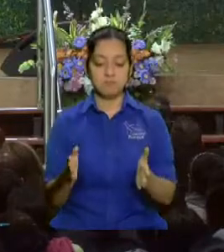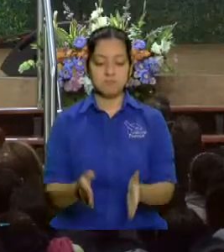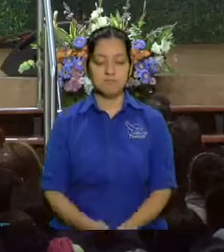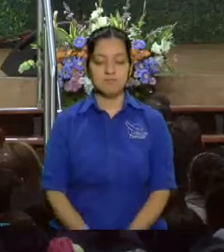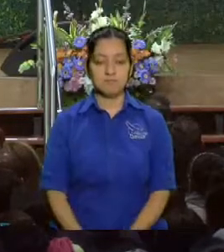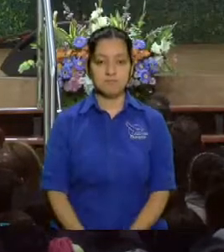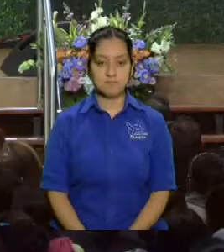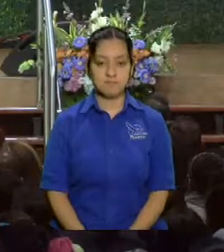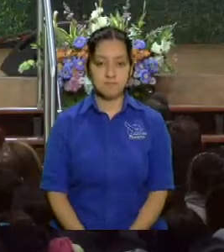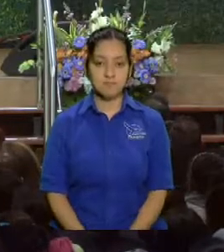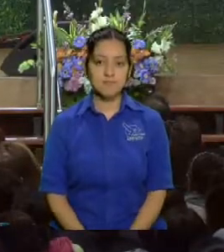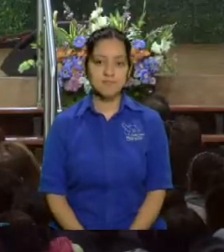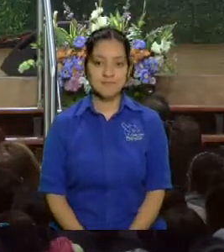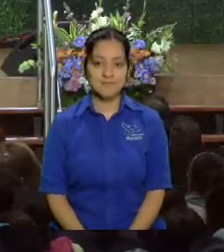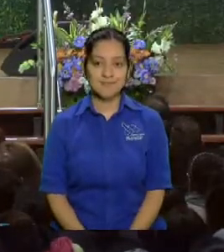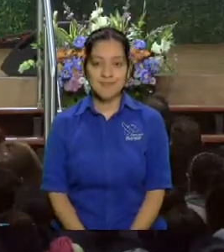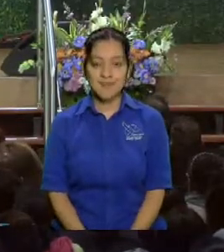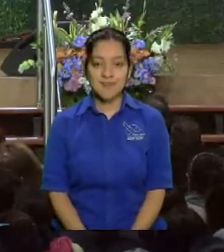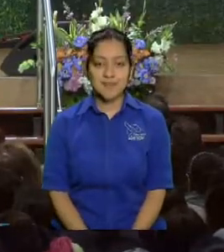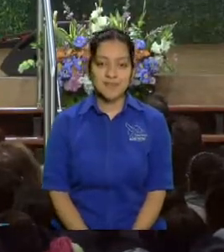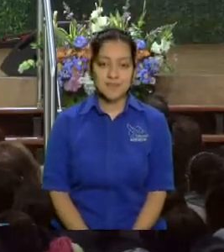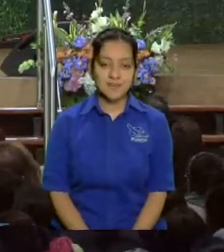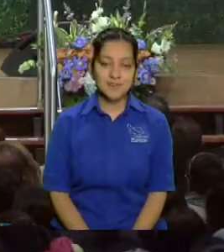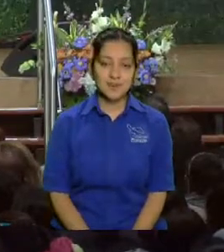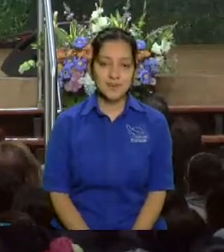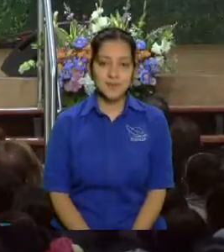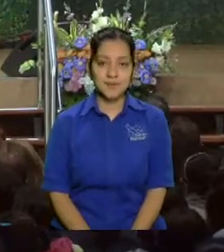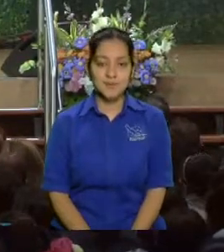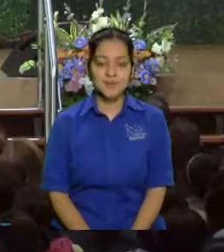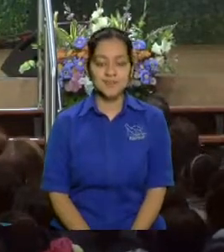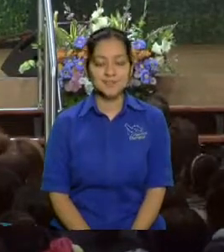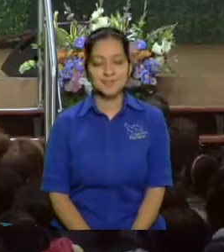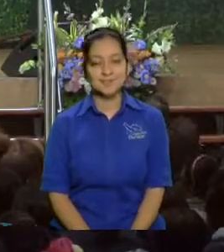no portero de esos gachos que se dejan meter tres goles en seis minutos